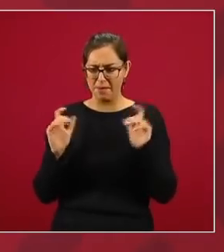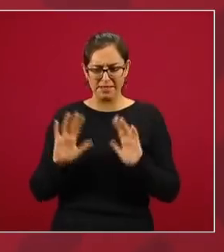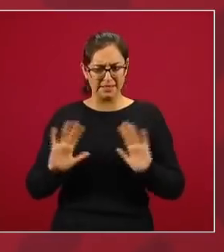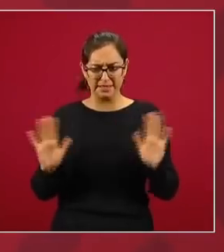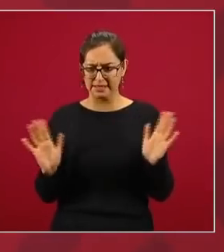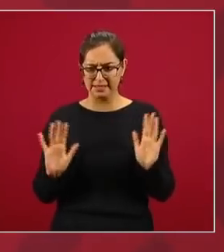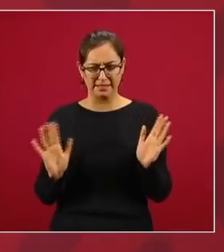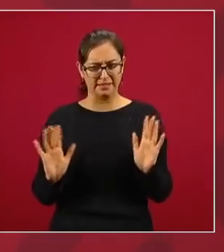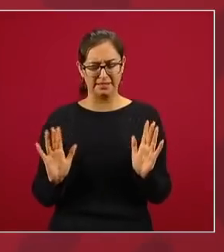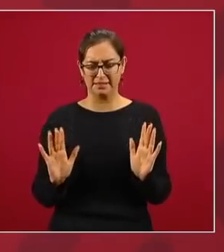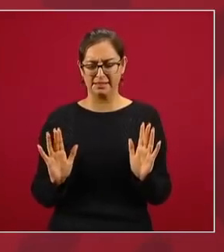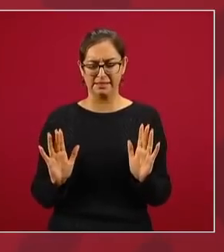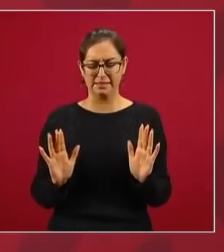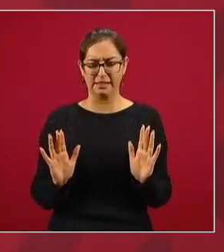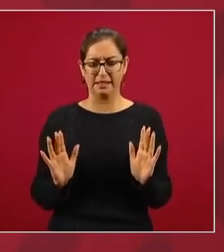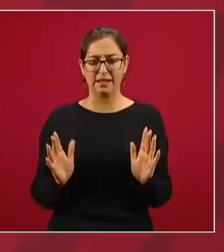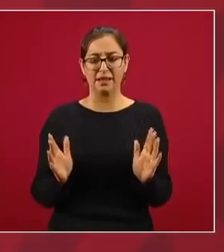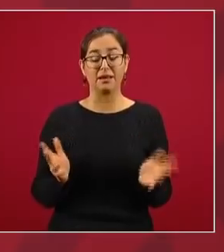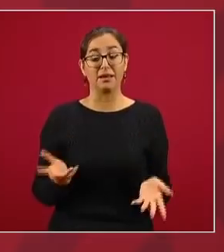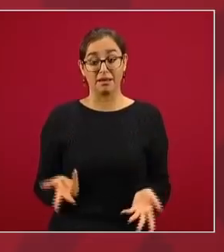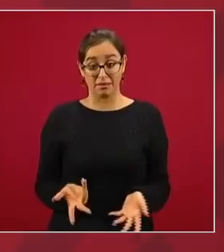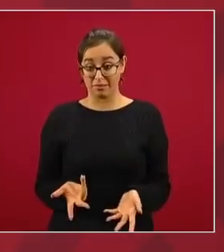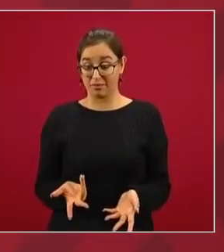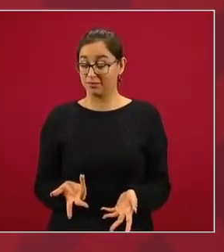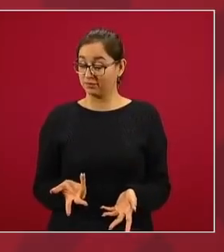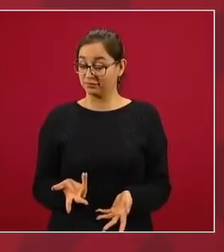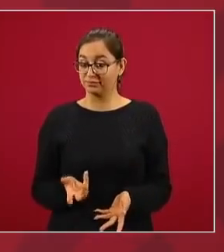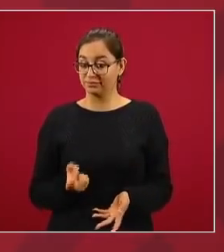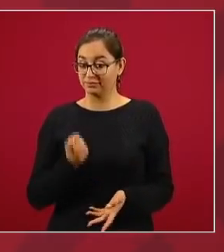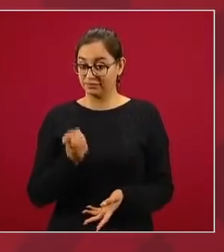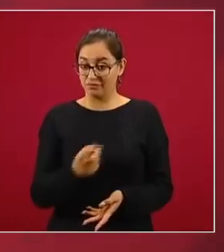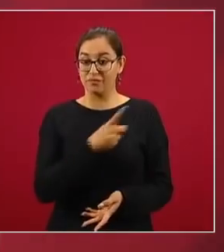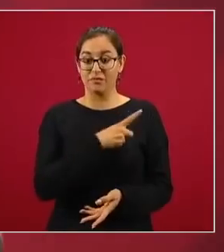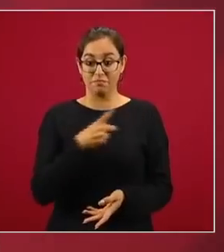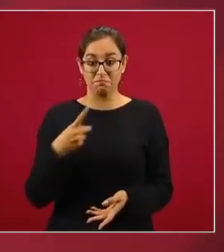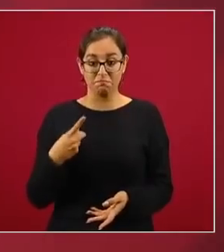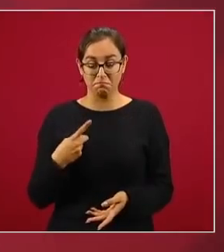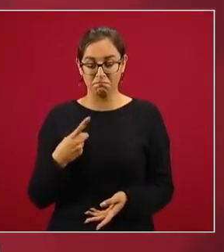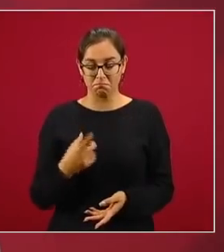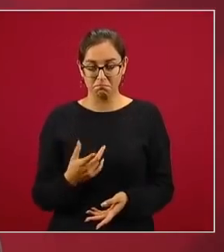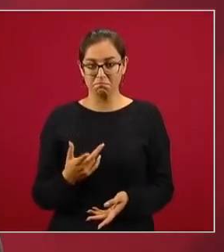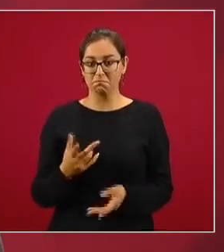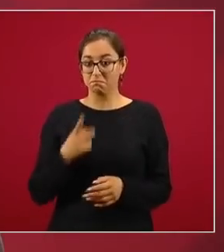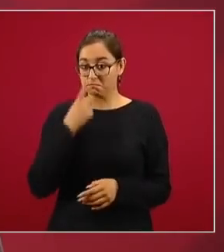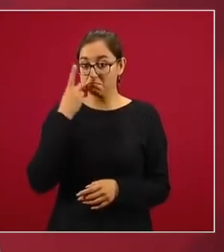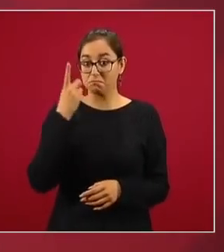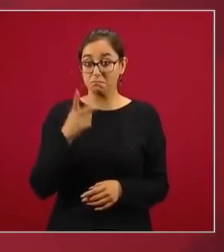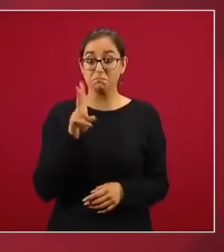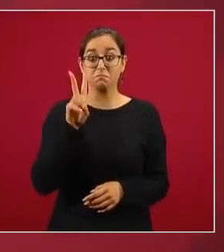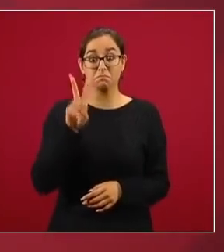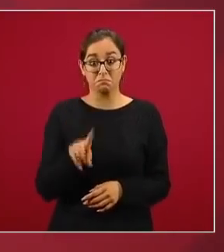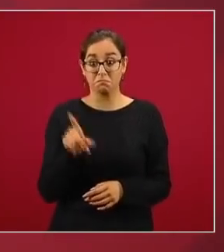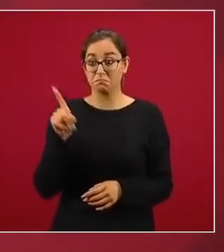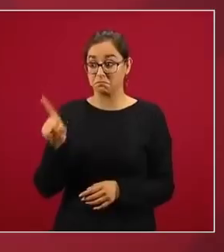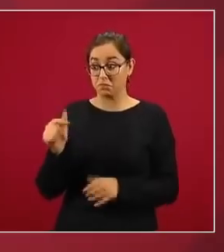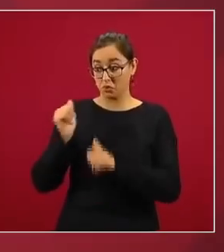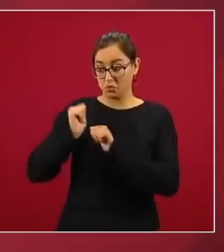Entonces, por eso hablo de que actuó bien el comandante, porque